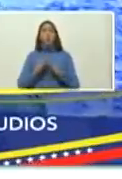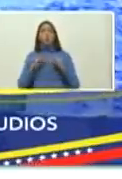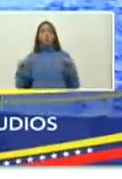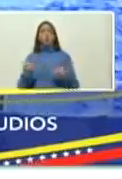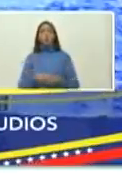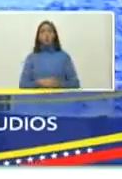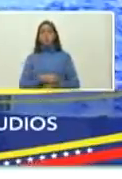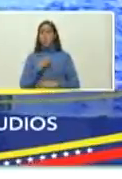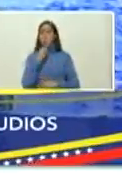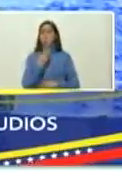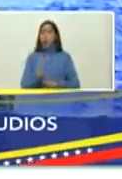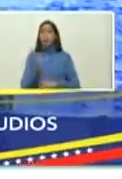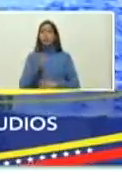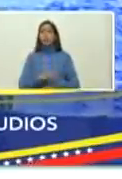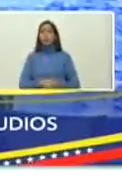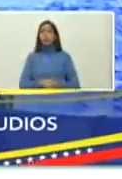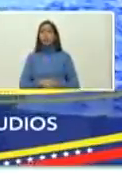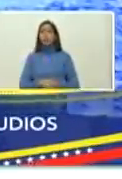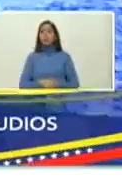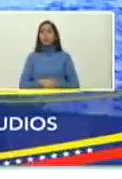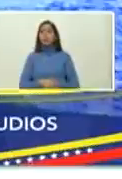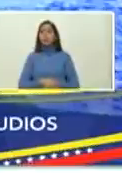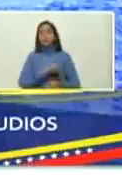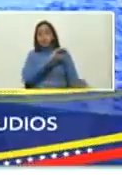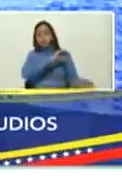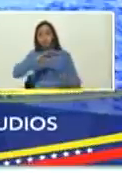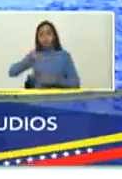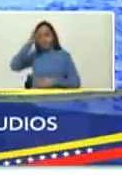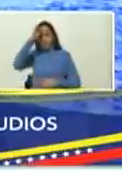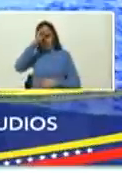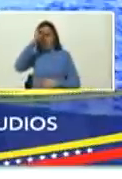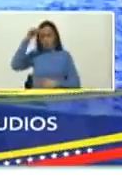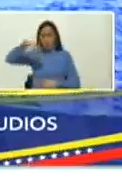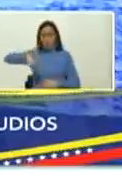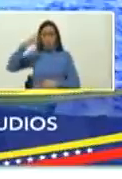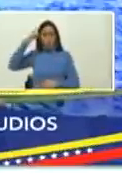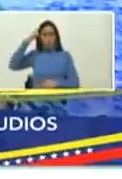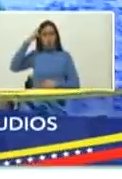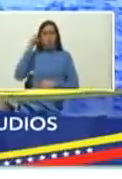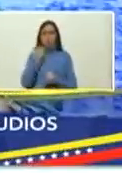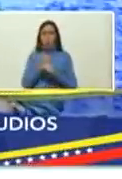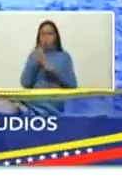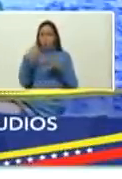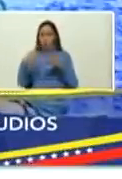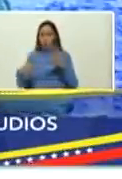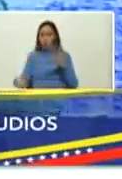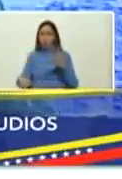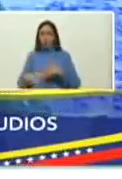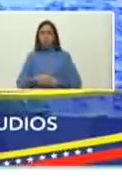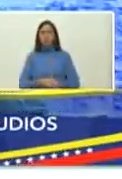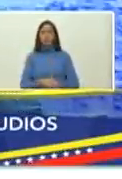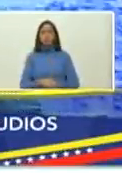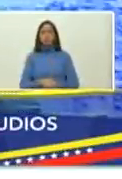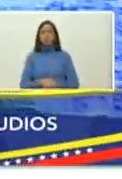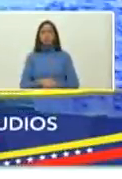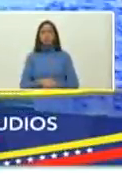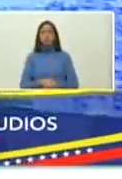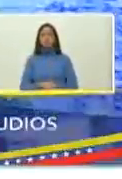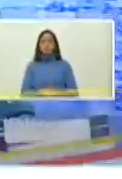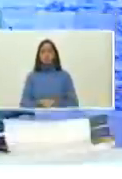bueno hoy tenemos este domingo que siempre tiene varios temas en en